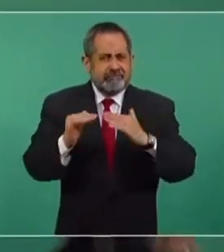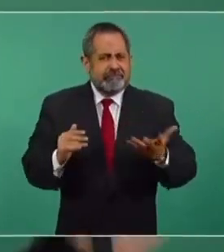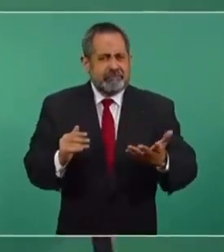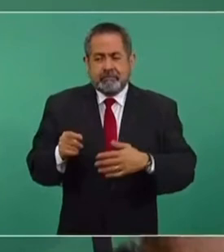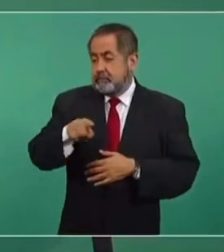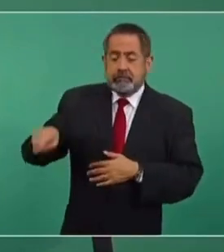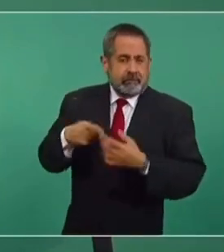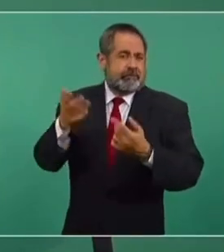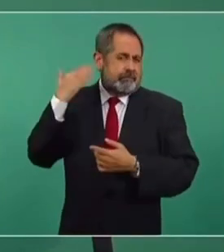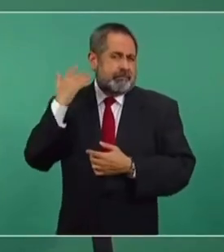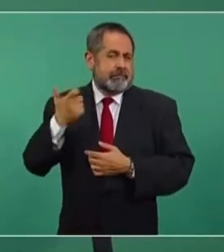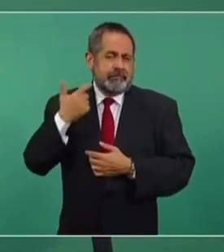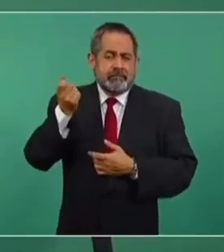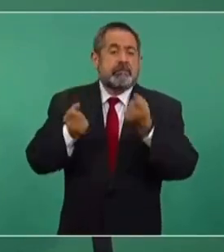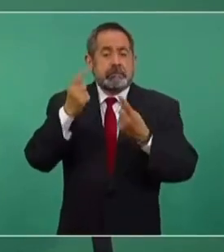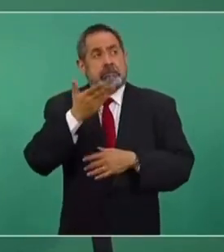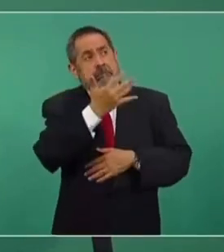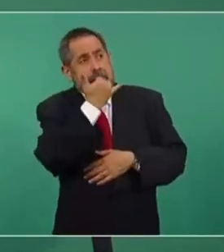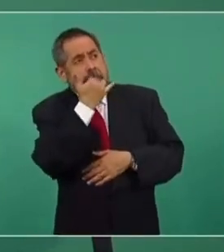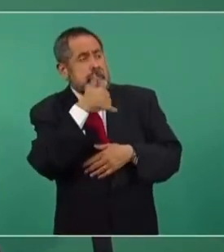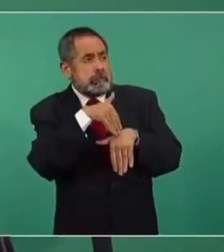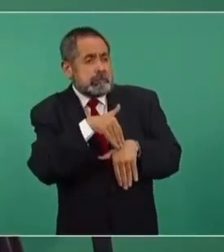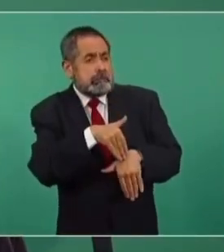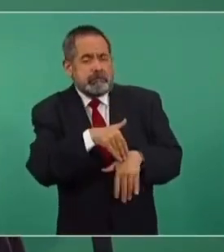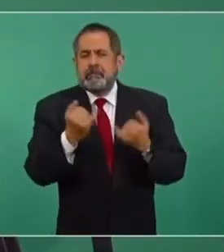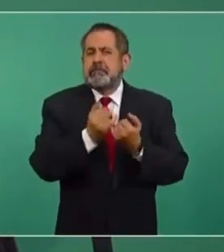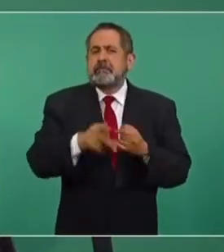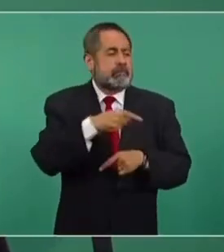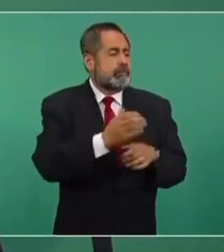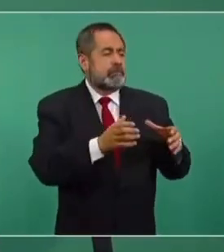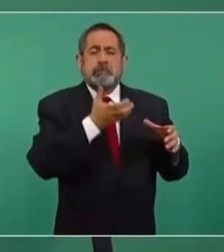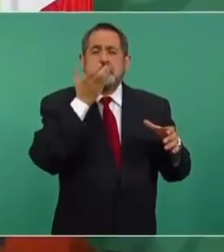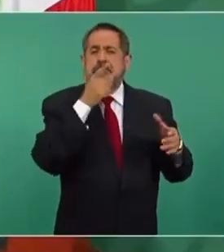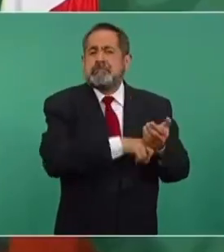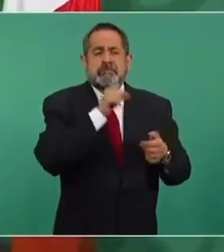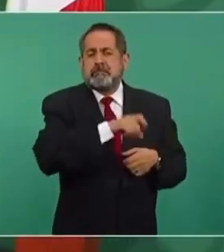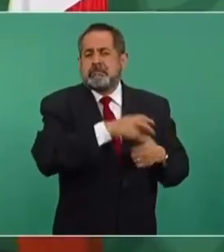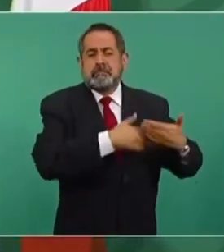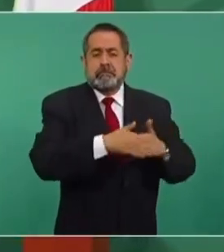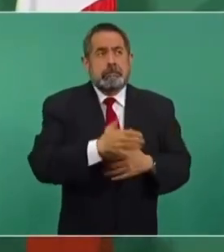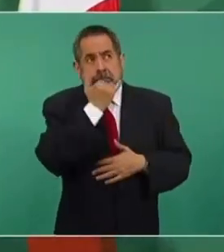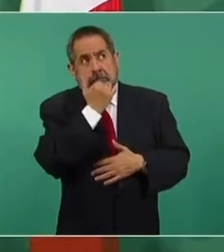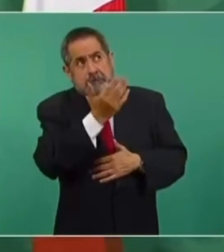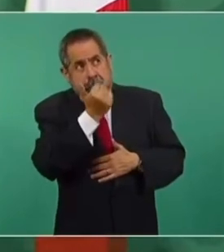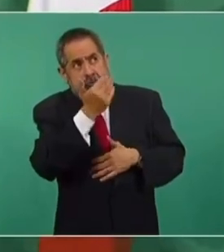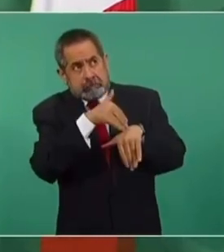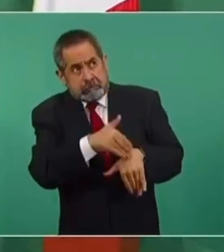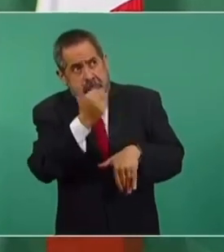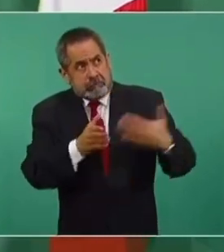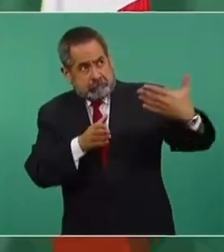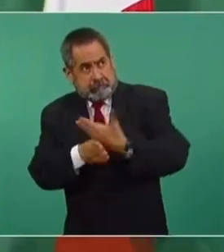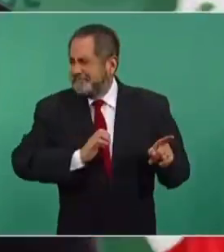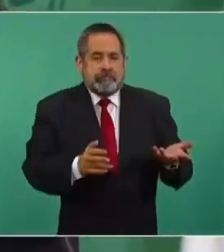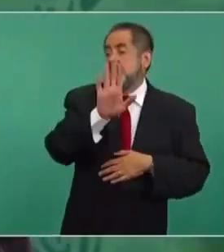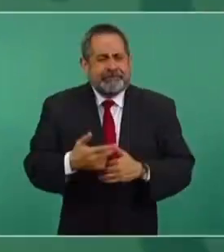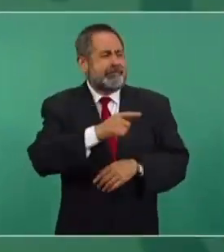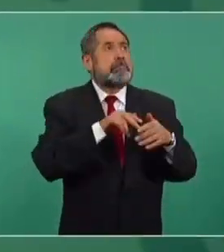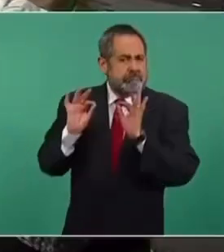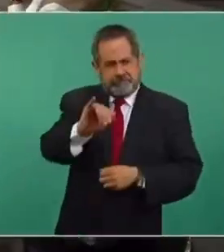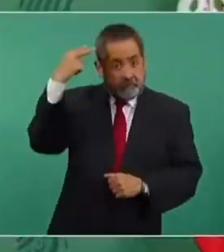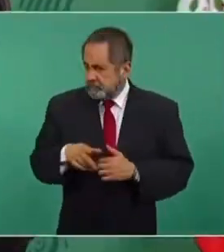Van a pedir al extranjero, como los conservadores, que vengan a intervenir en México.